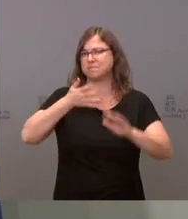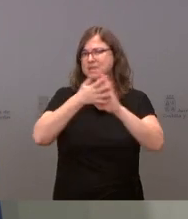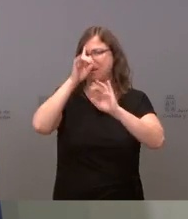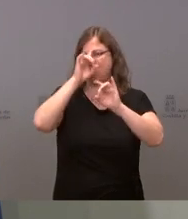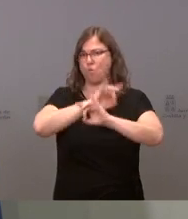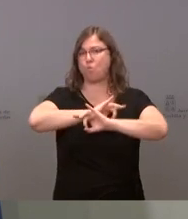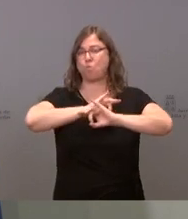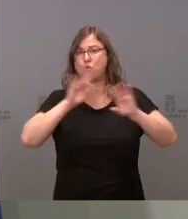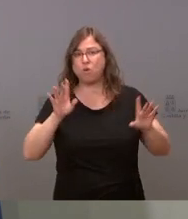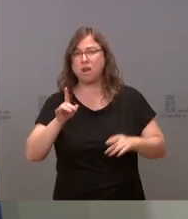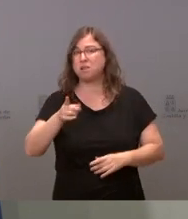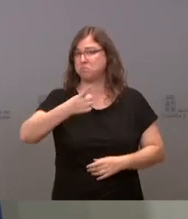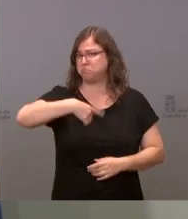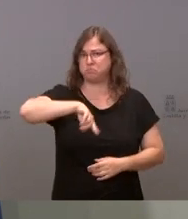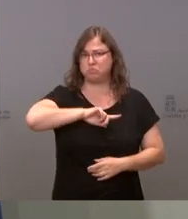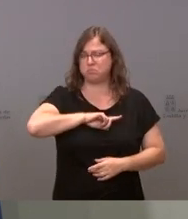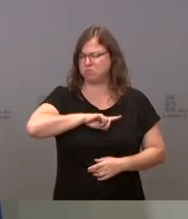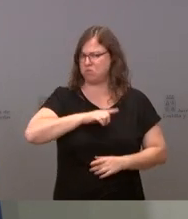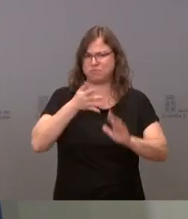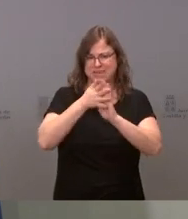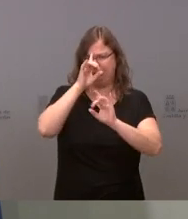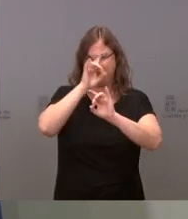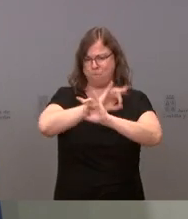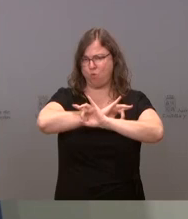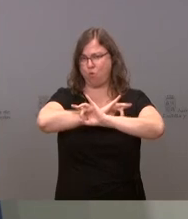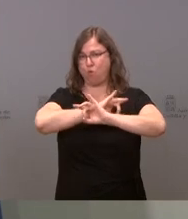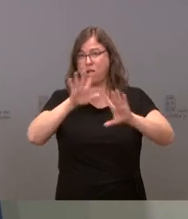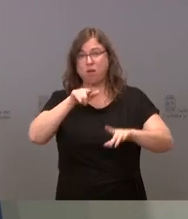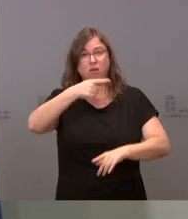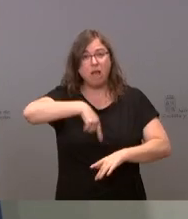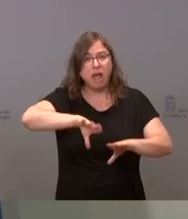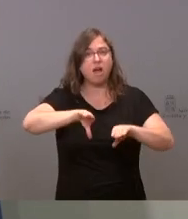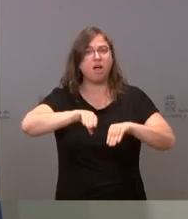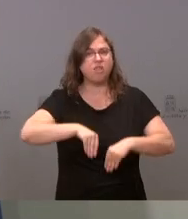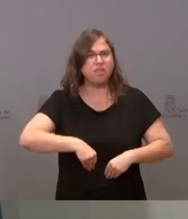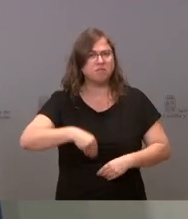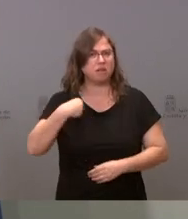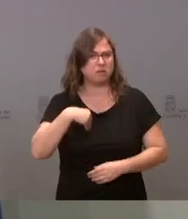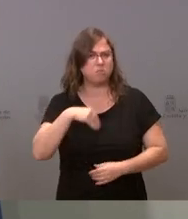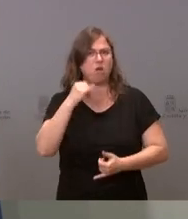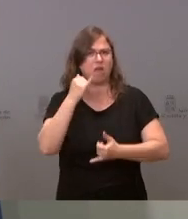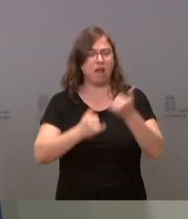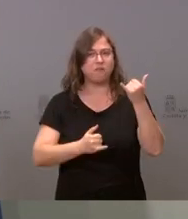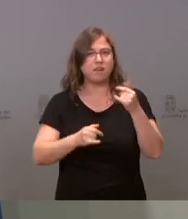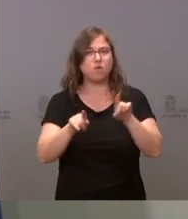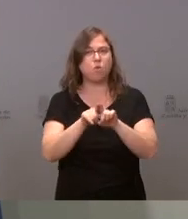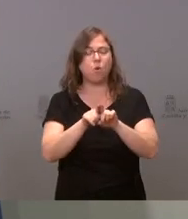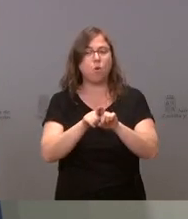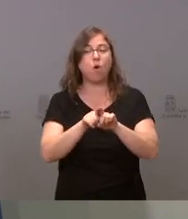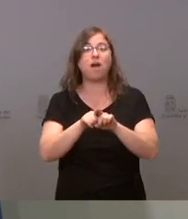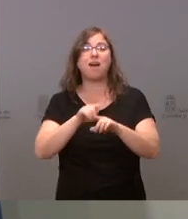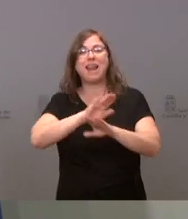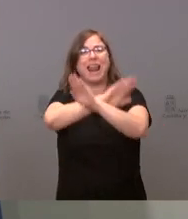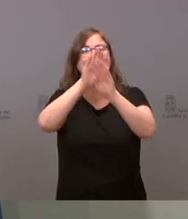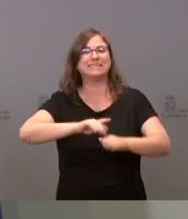que de ninguna de las maneras, de ninguna de las maneras, vamos a admitir que no se ejecute la sentencia.